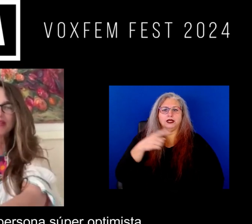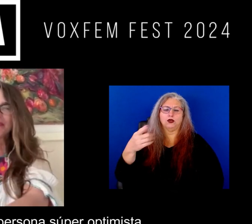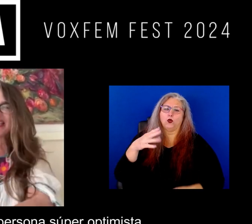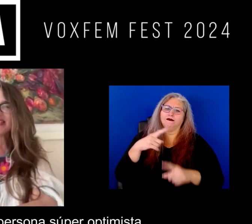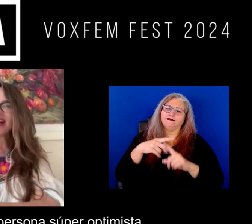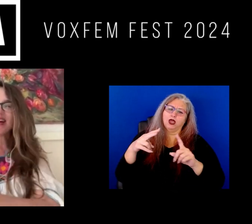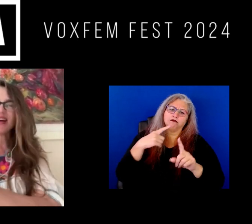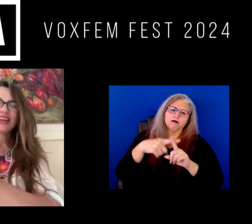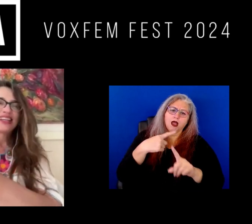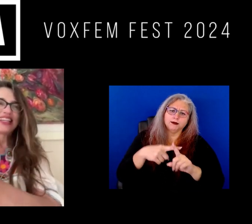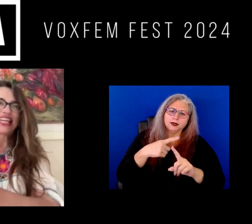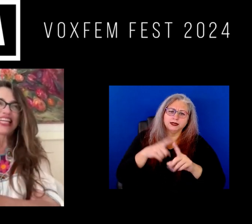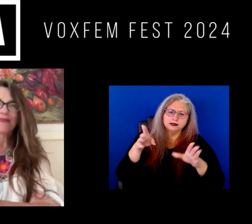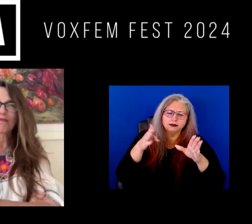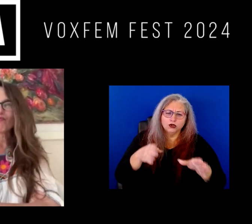súper optimista,